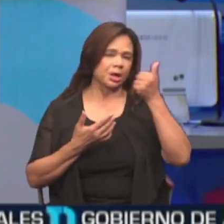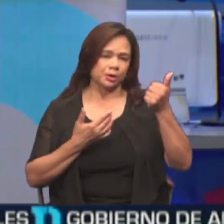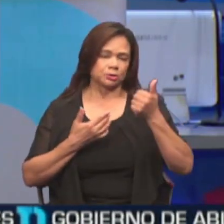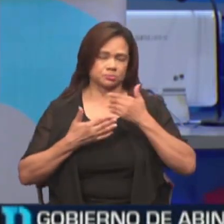tiene la palabra.